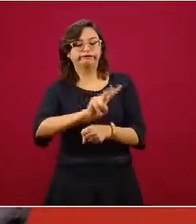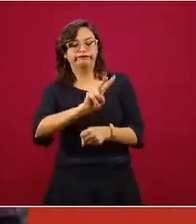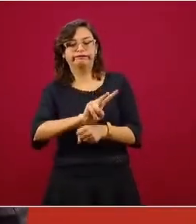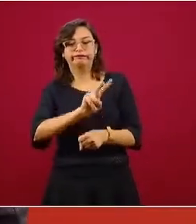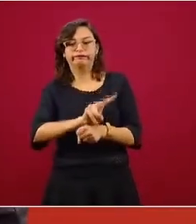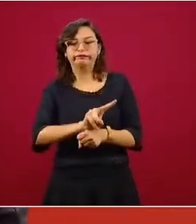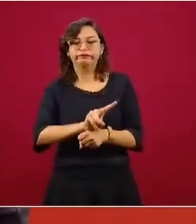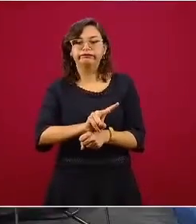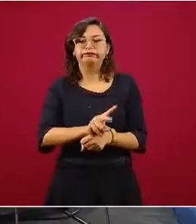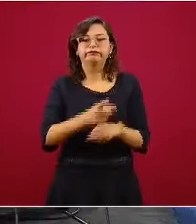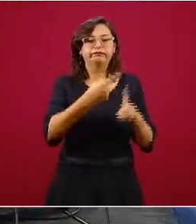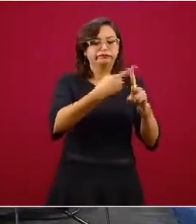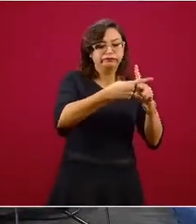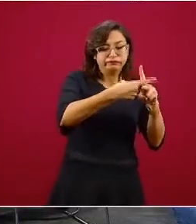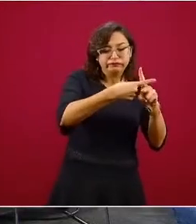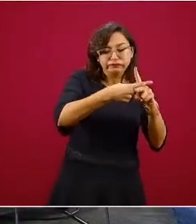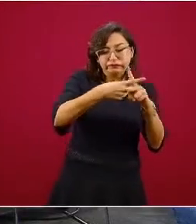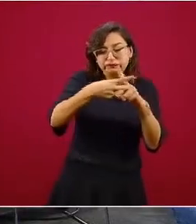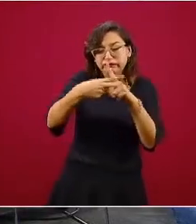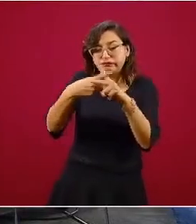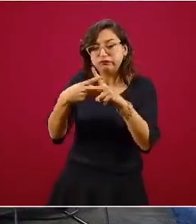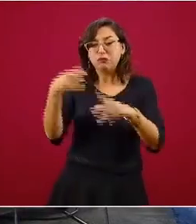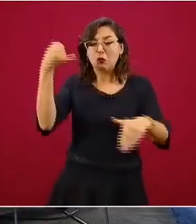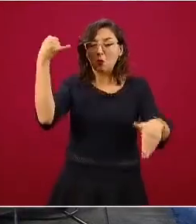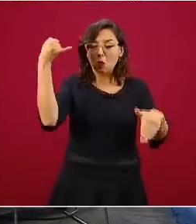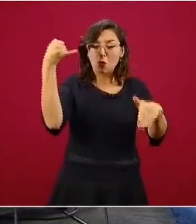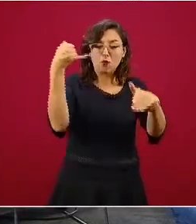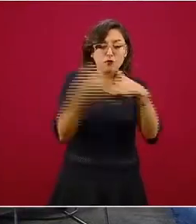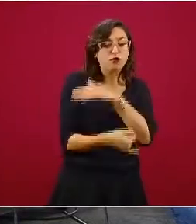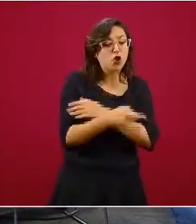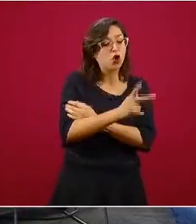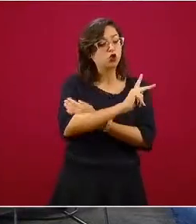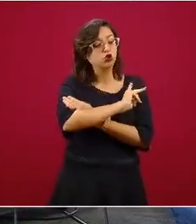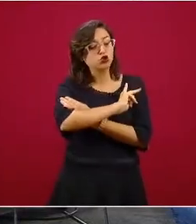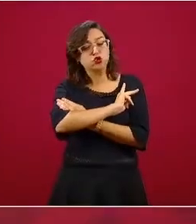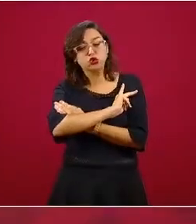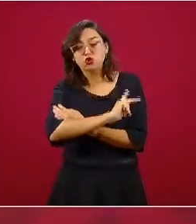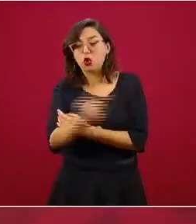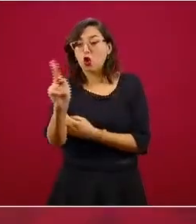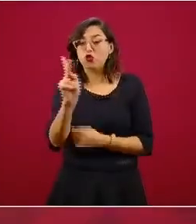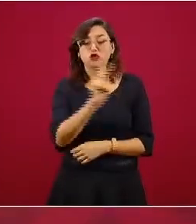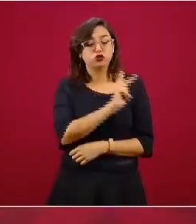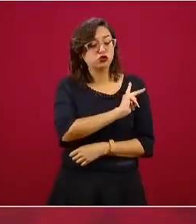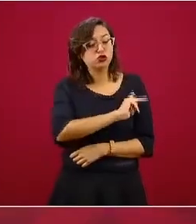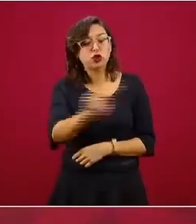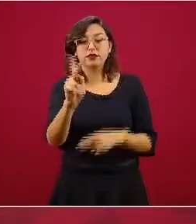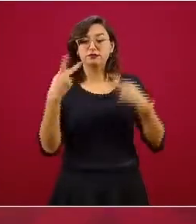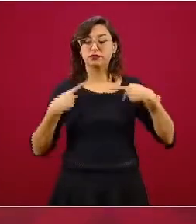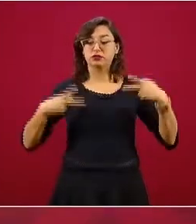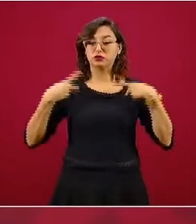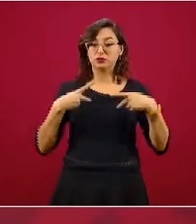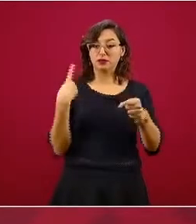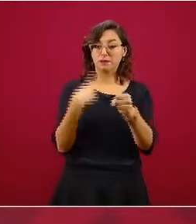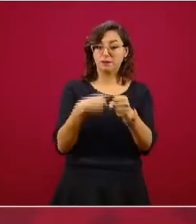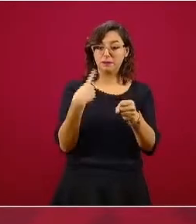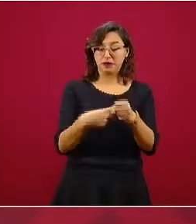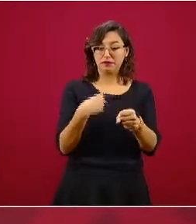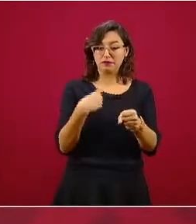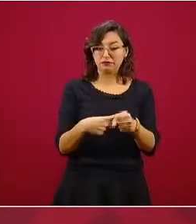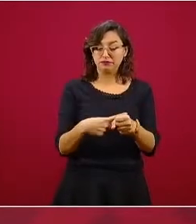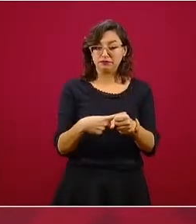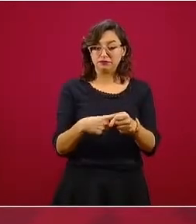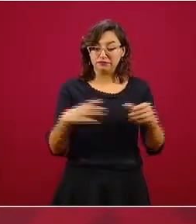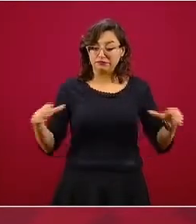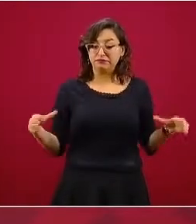cuando se hace un recuento exhaustivo de todos, absolutamente todos los casos, que es el denominador